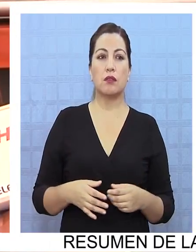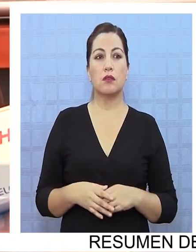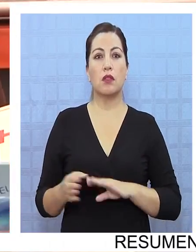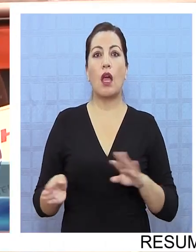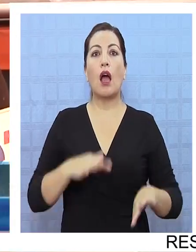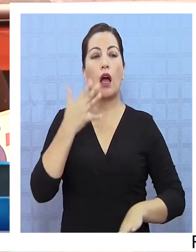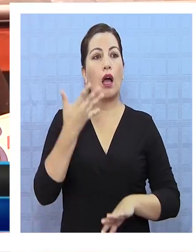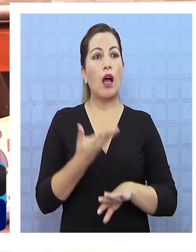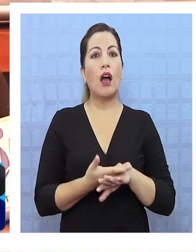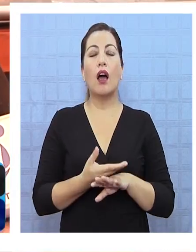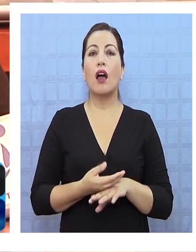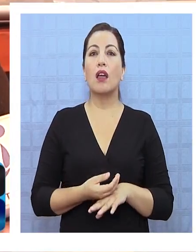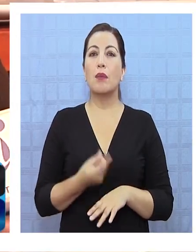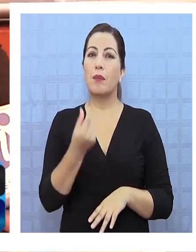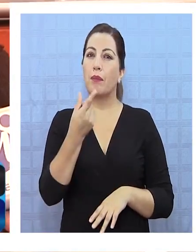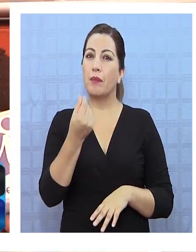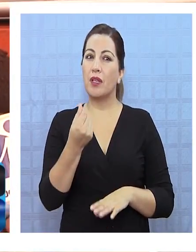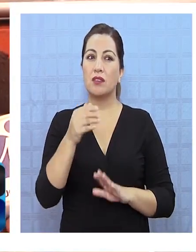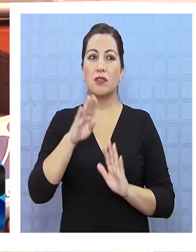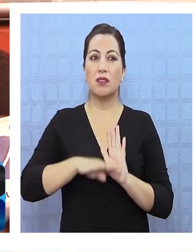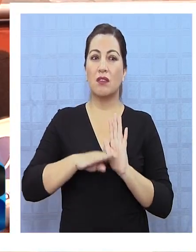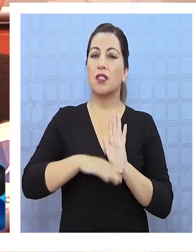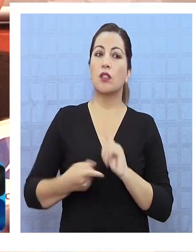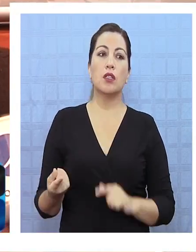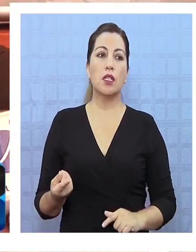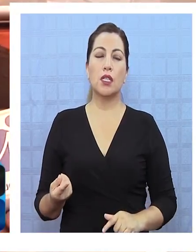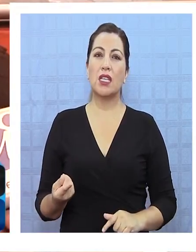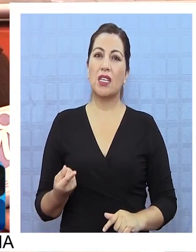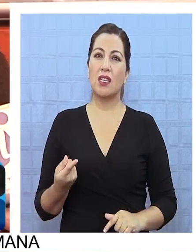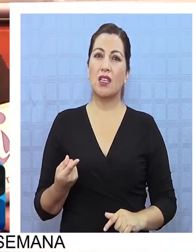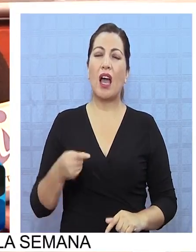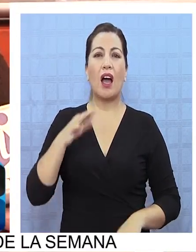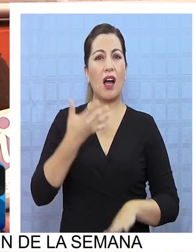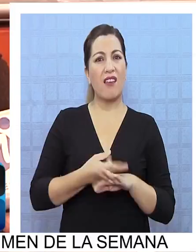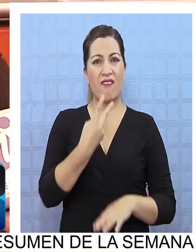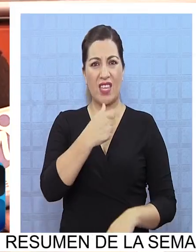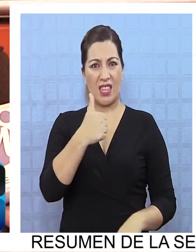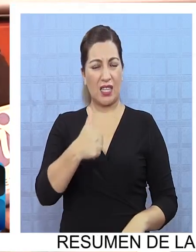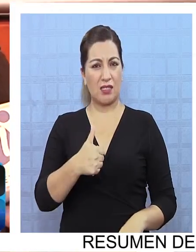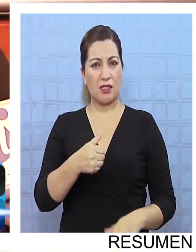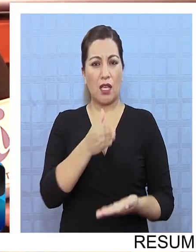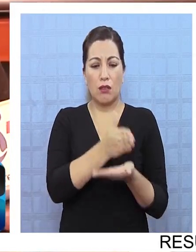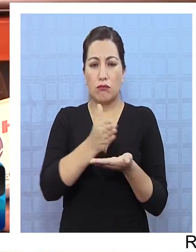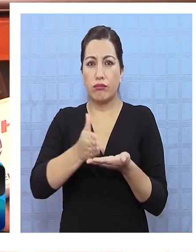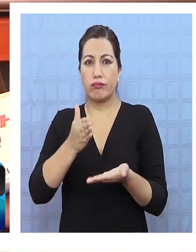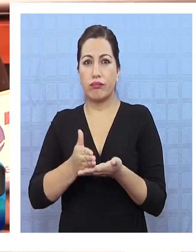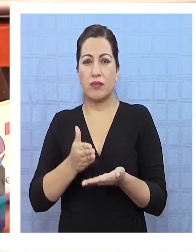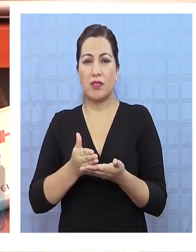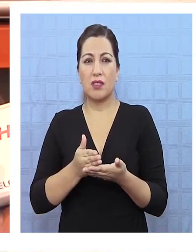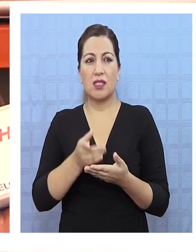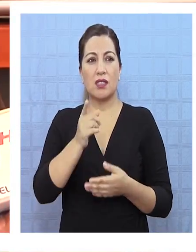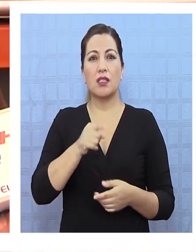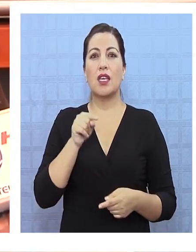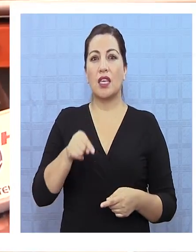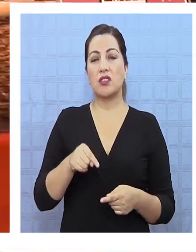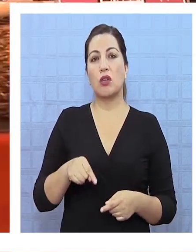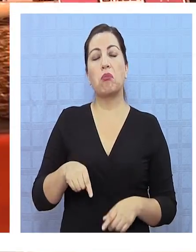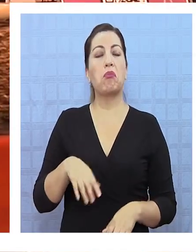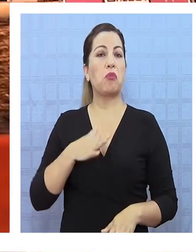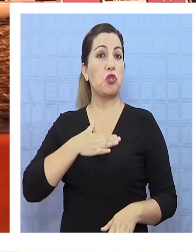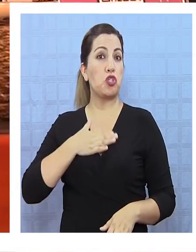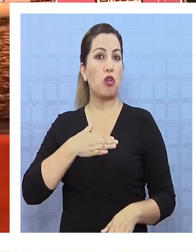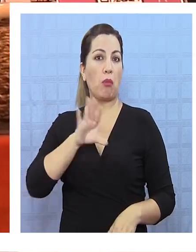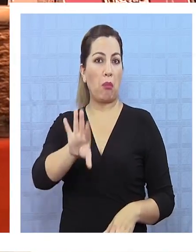Tenemos una promoción de 26 piezas que es para servir a la mesa, que lleva un rol palta, un sésamo y un crispy, y eso es elección del